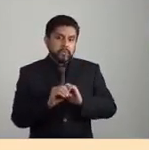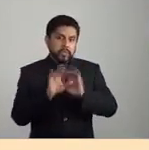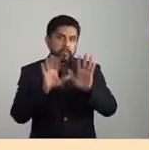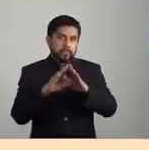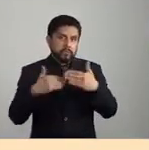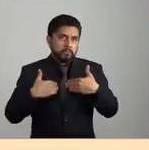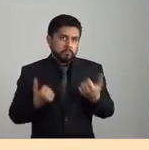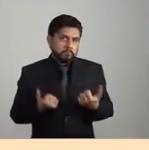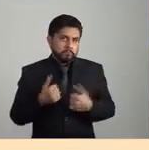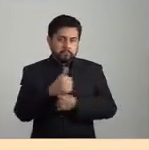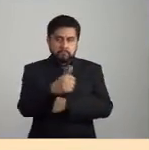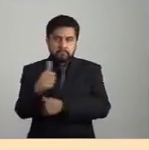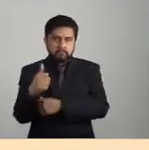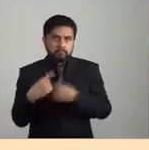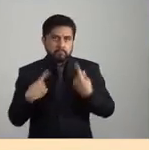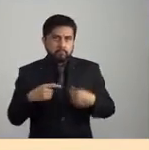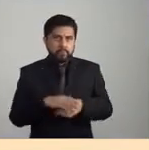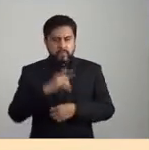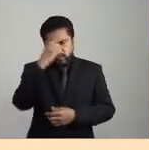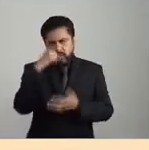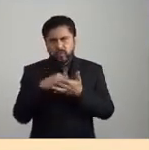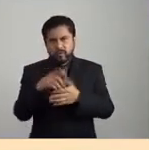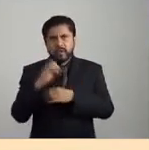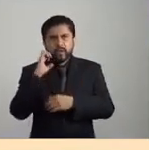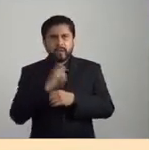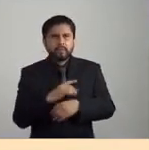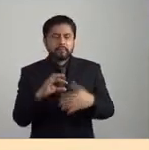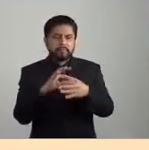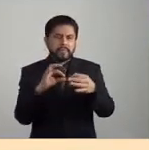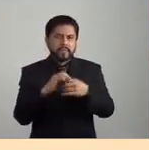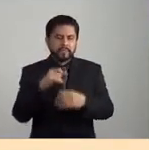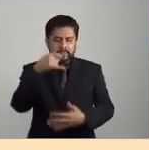ilustrar un poco mejor lo que yo creo que él pretende hablar.